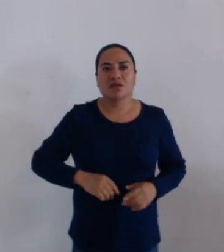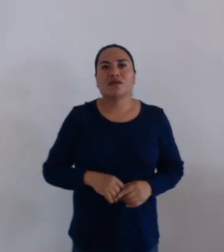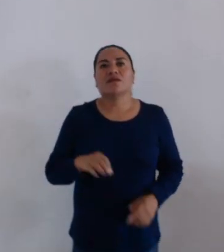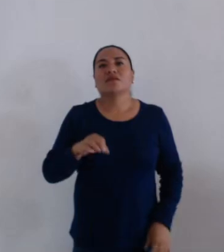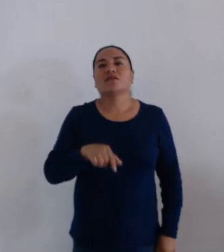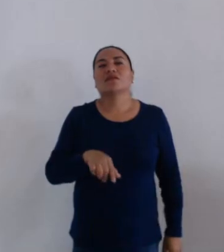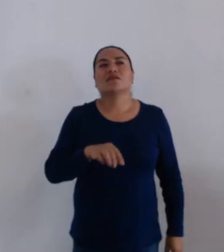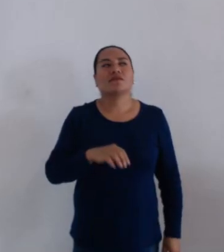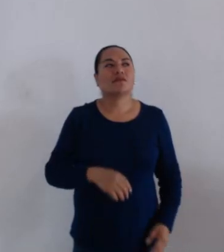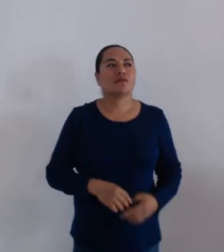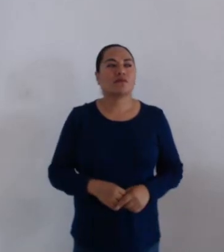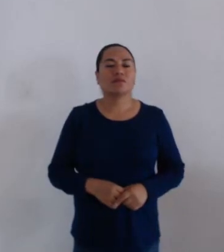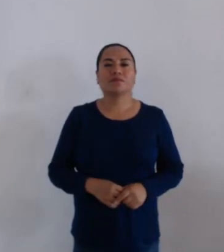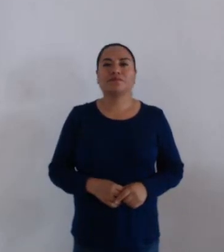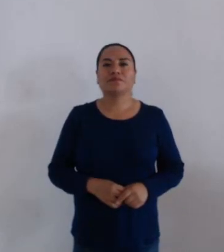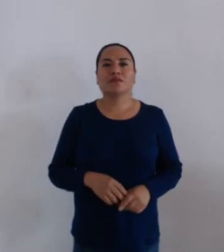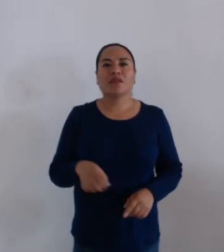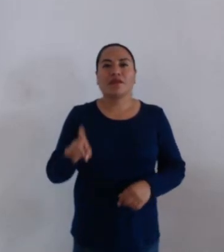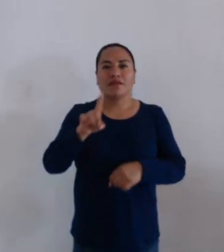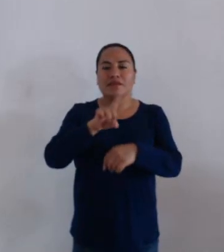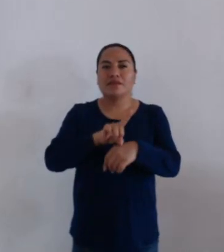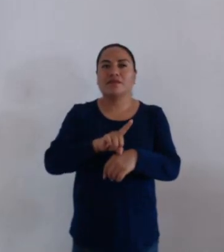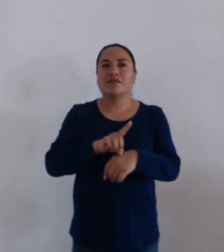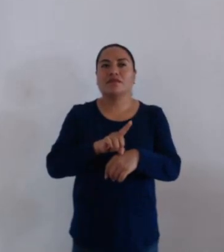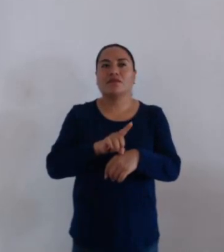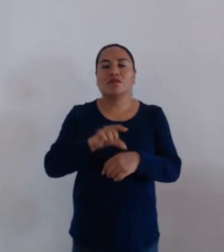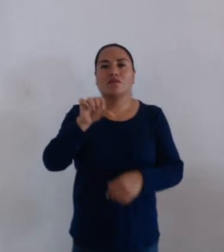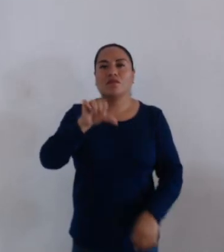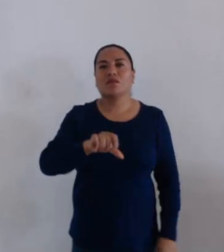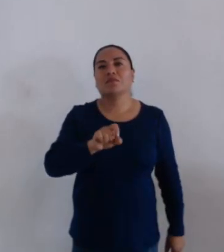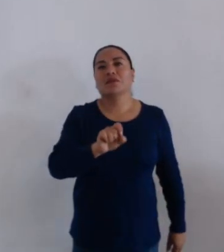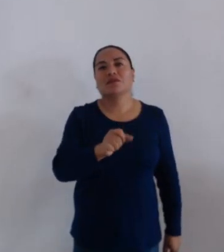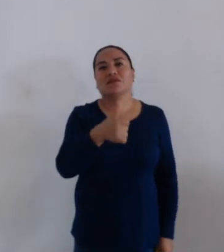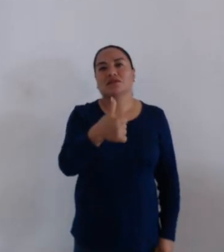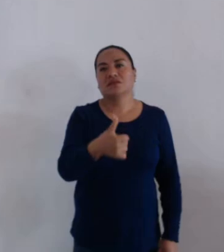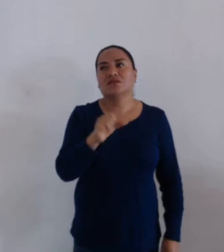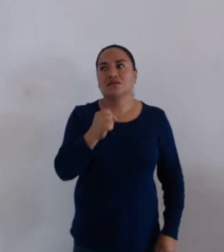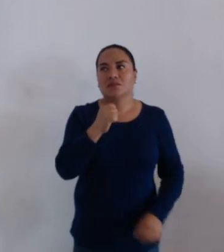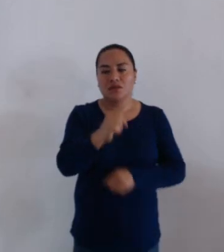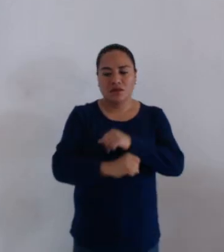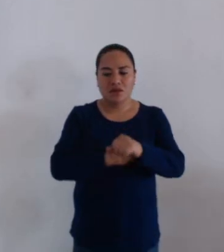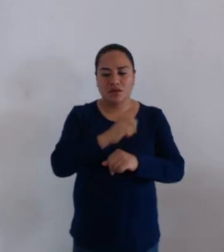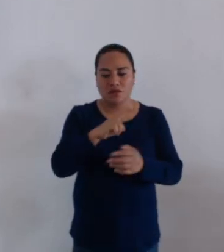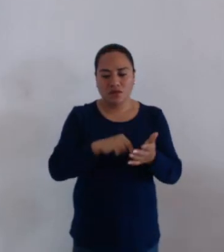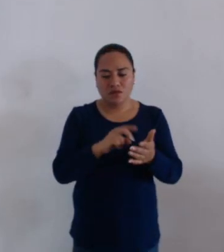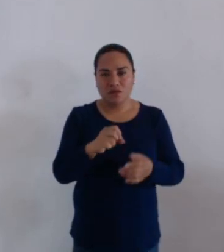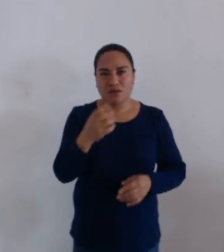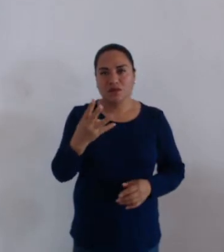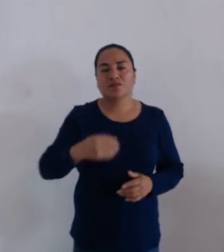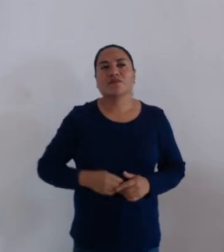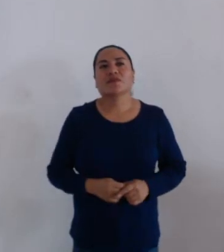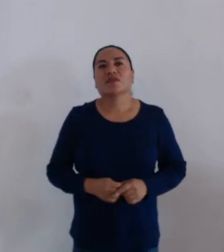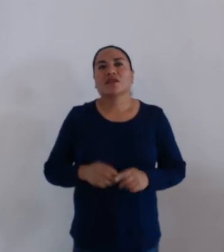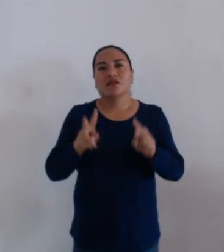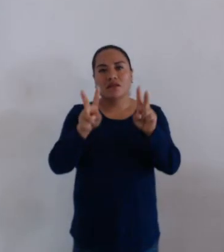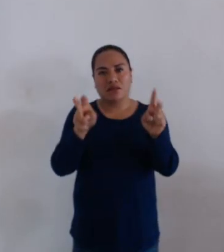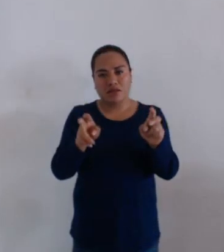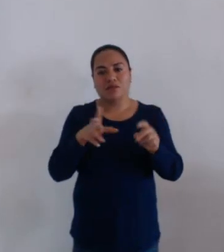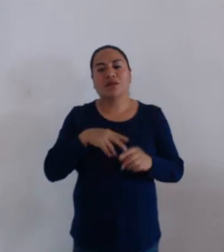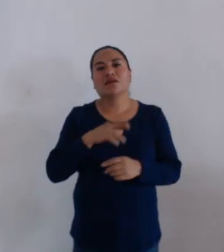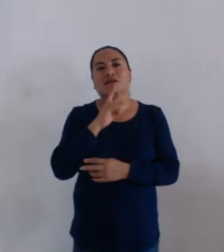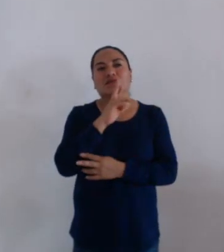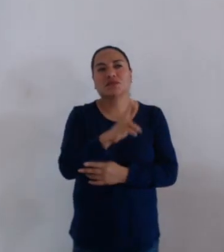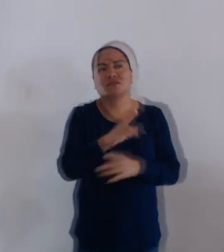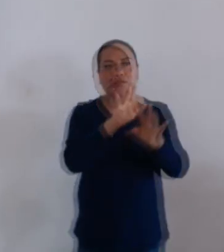del Municipio de Oaxaca de Juárez, correspondiente al día 26 de septiembre del año 2024. El asunto en cartera y los